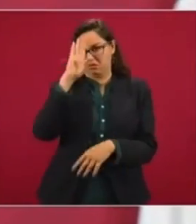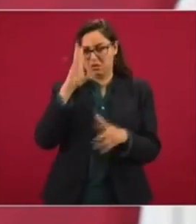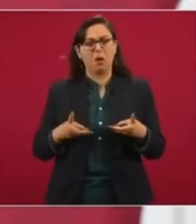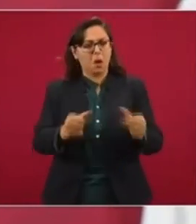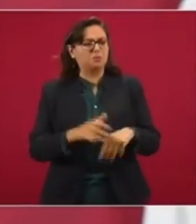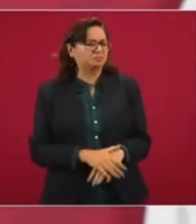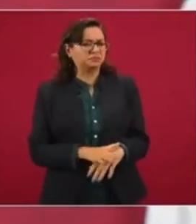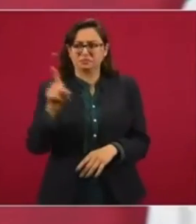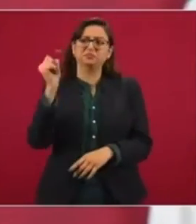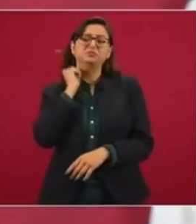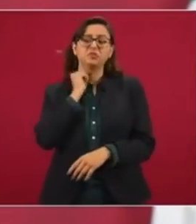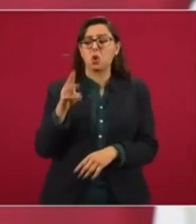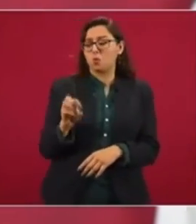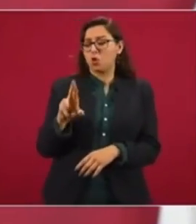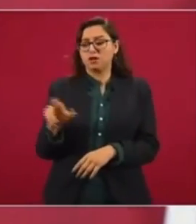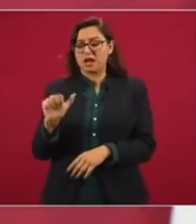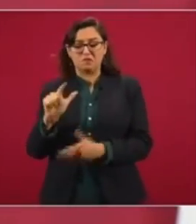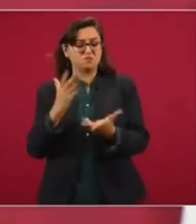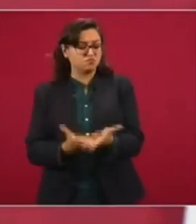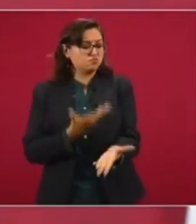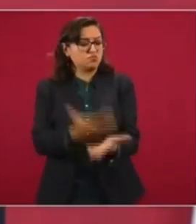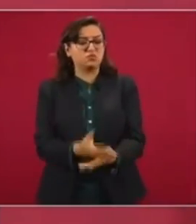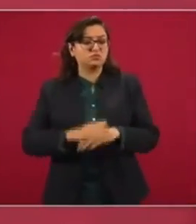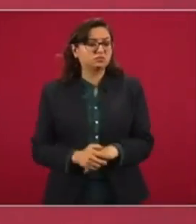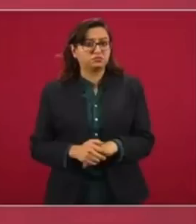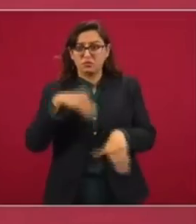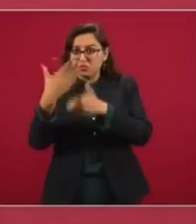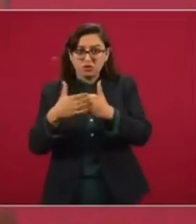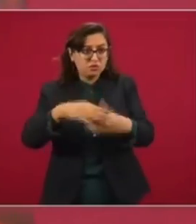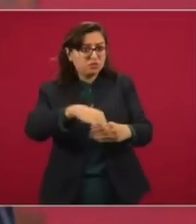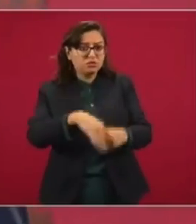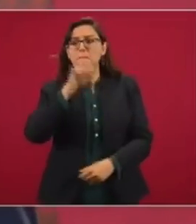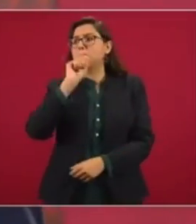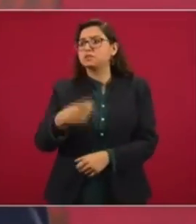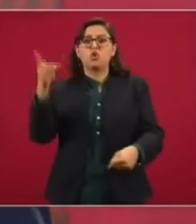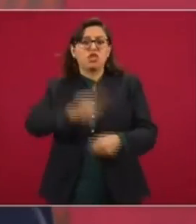modificación constitucional para que la consulta se haga el mismo día de la elección.